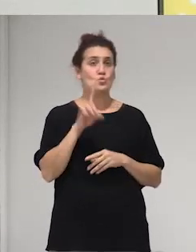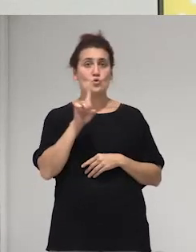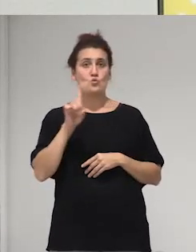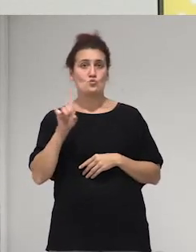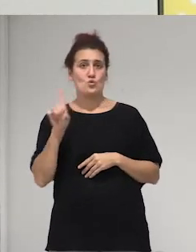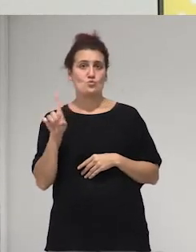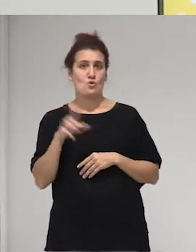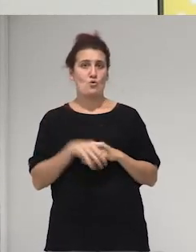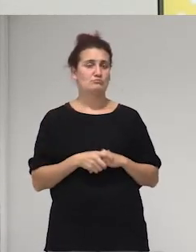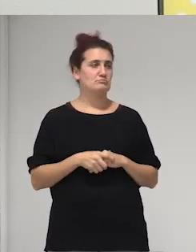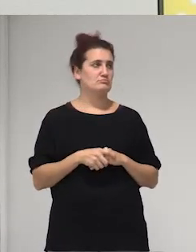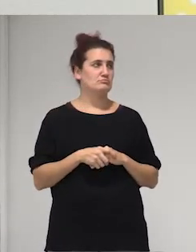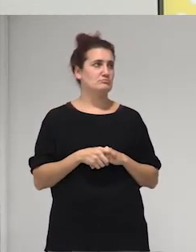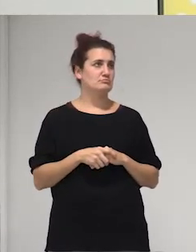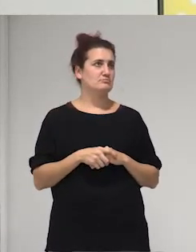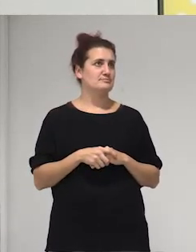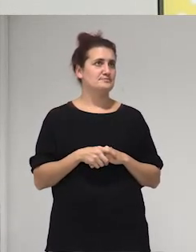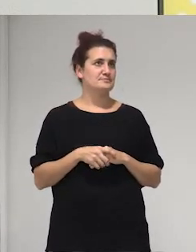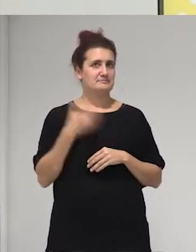bueno ya